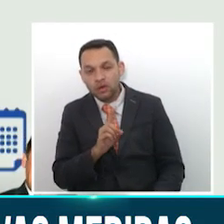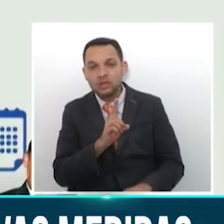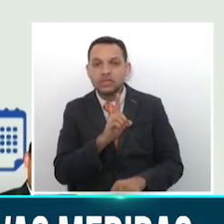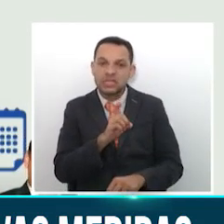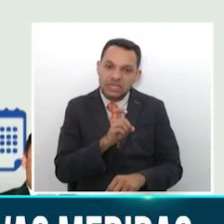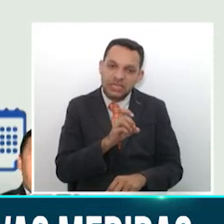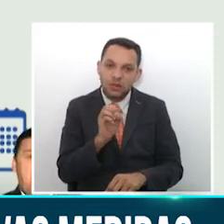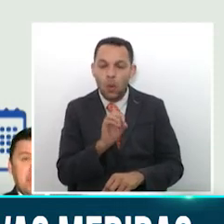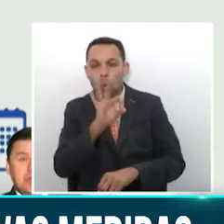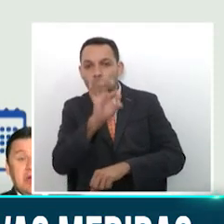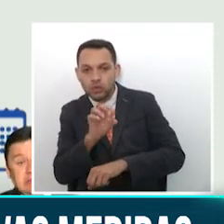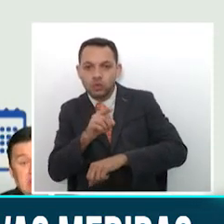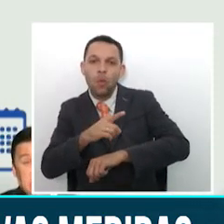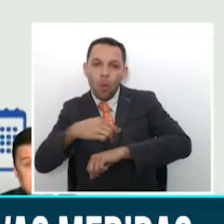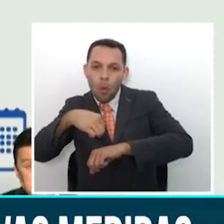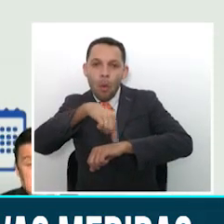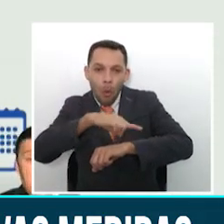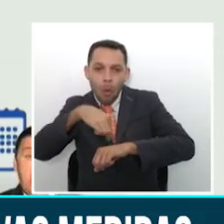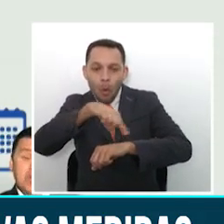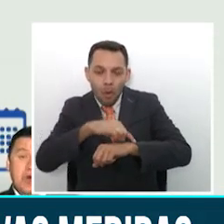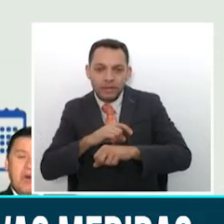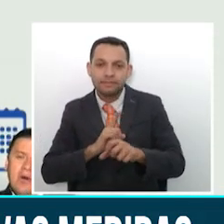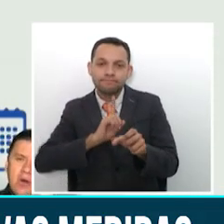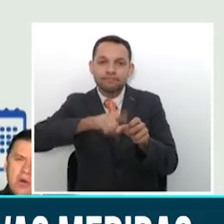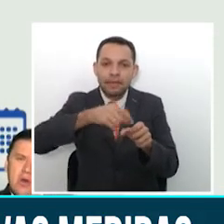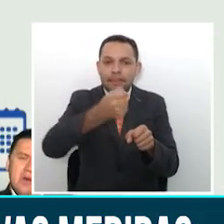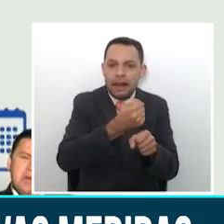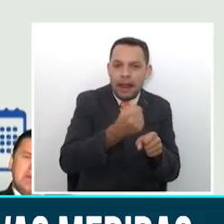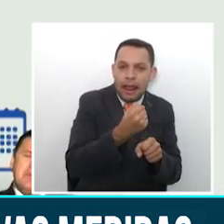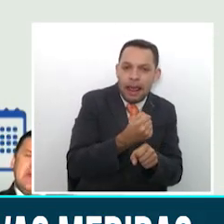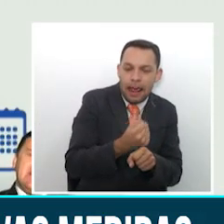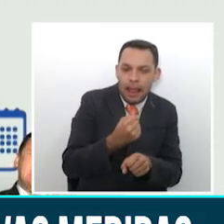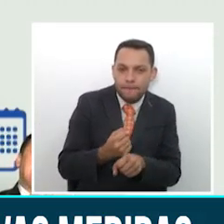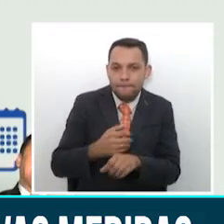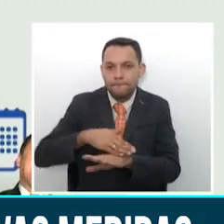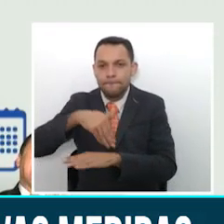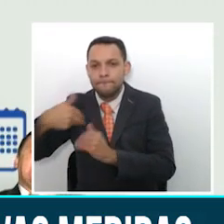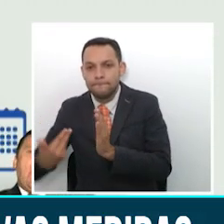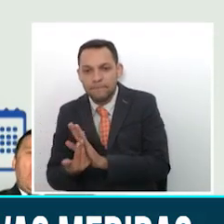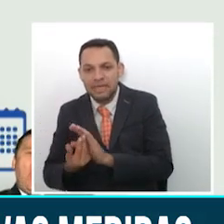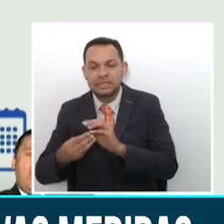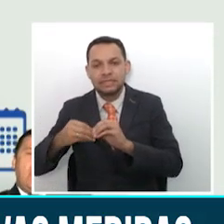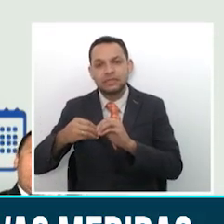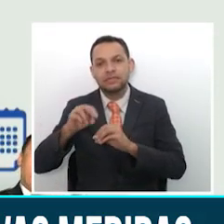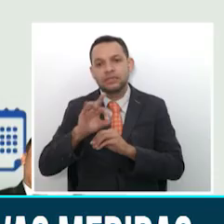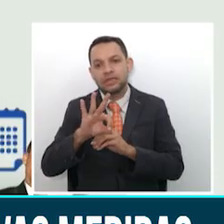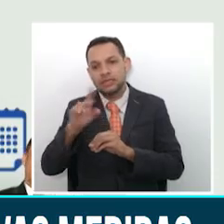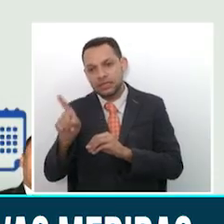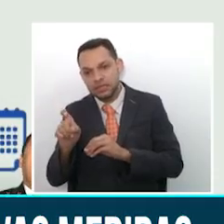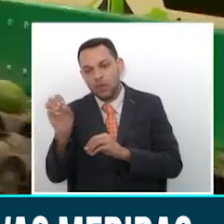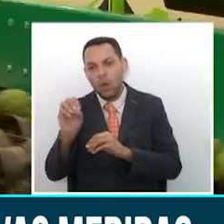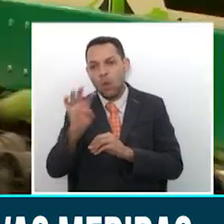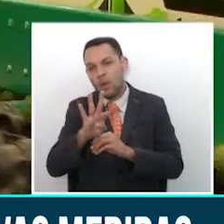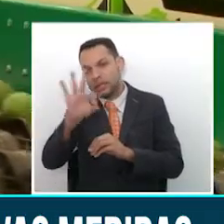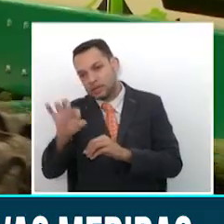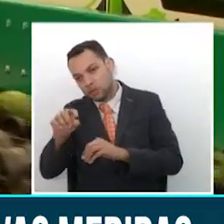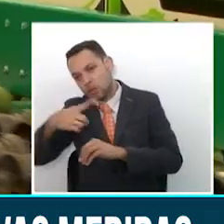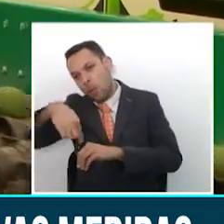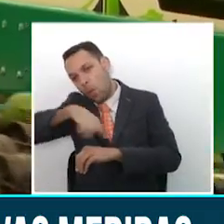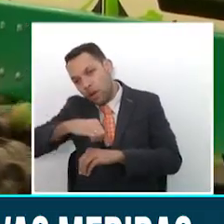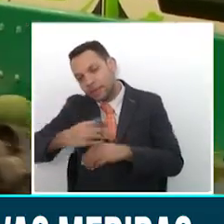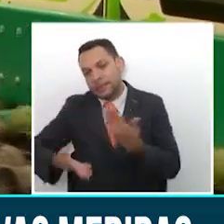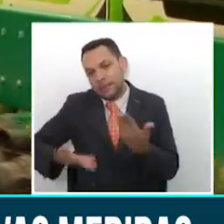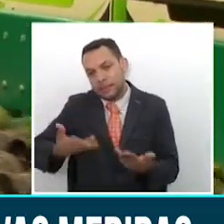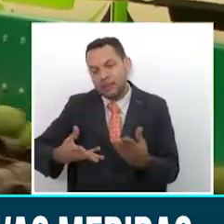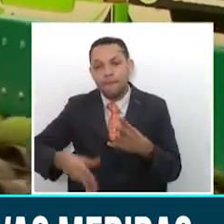ocho horas y utilizando toda la flexibilidad, máximo 36 horas o 48 horas sea el caso. Además, el